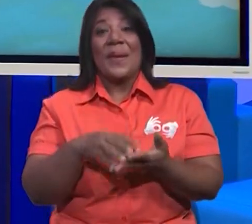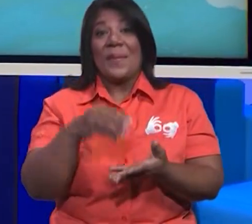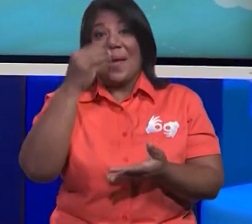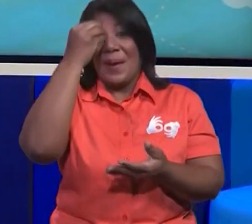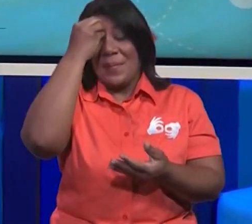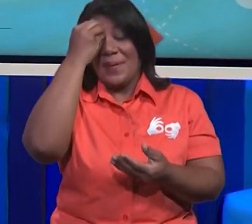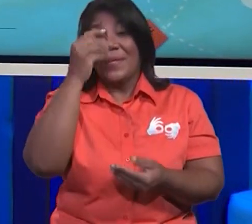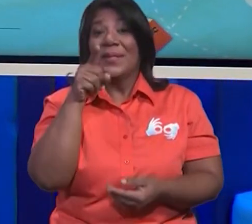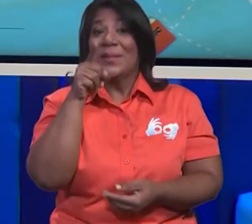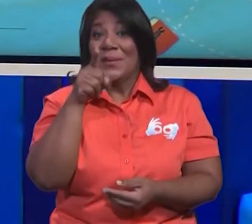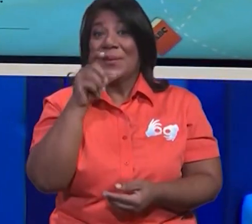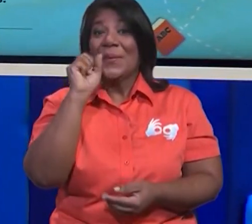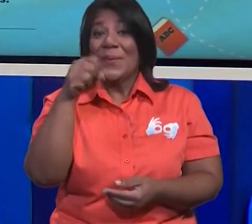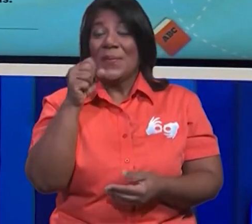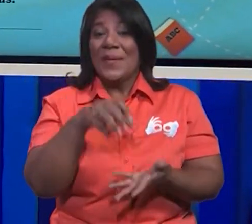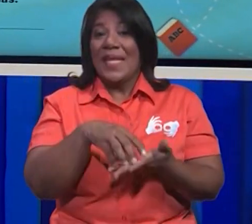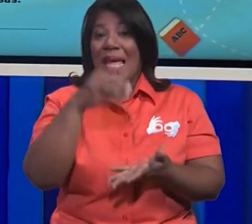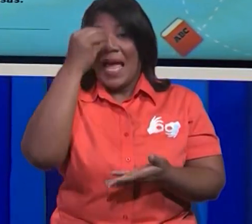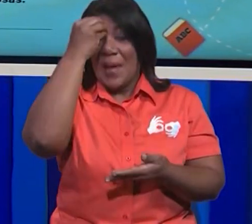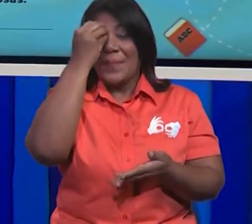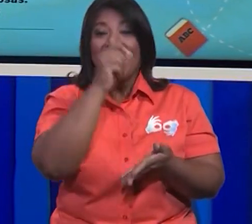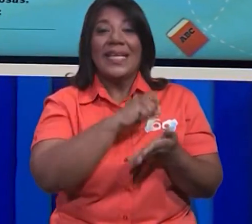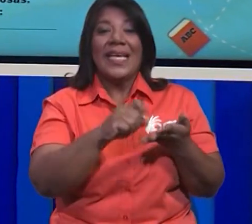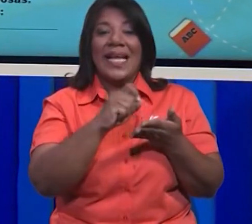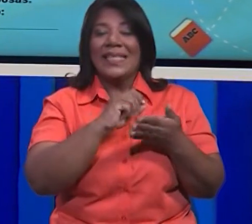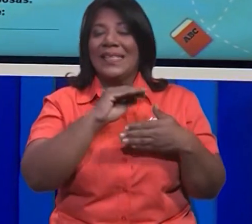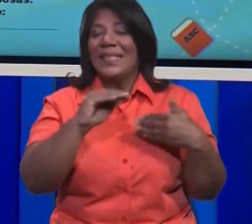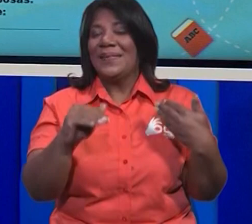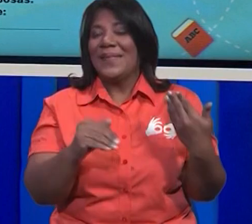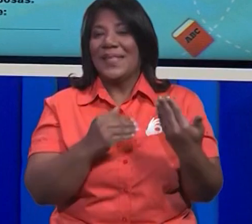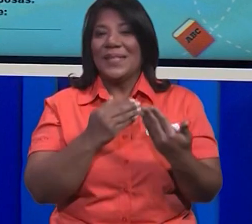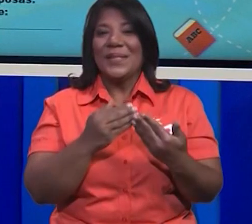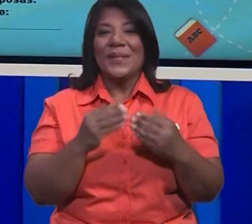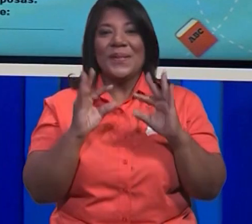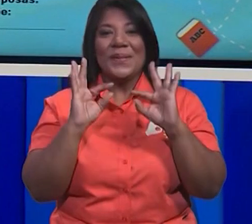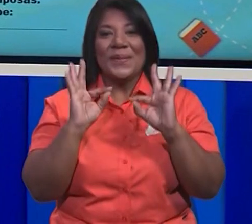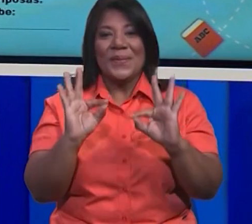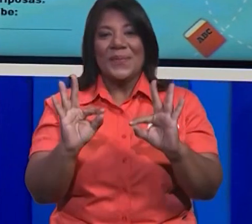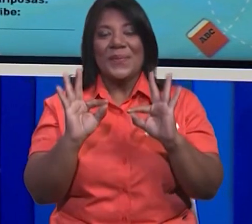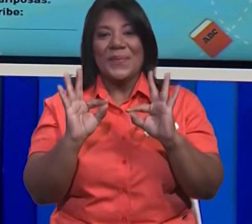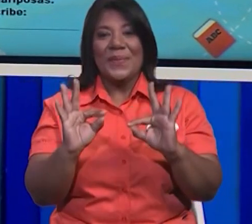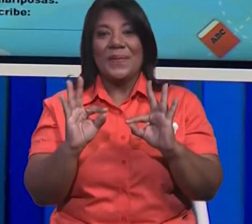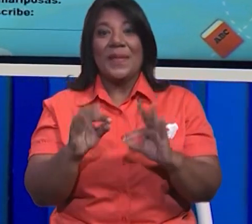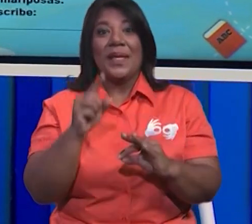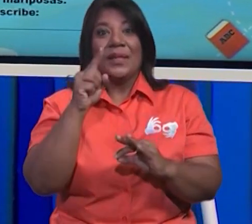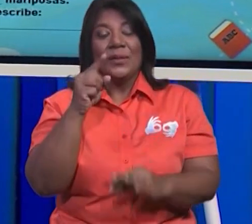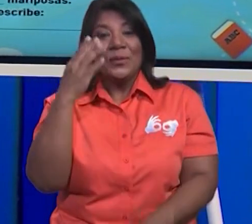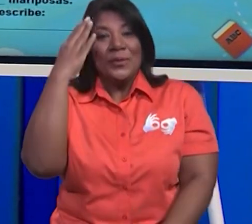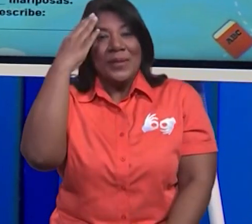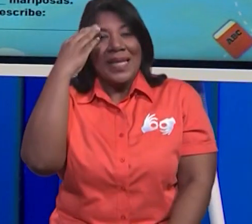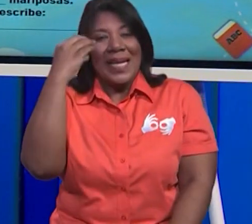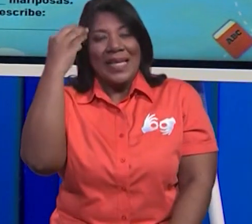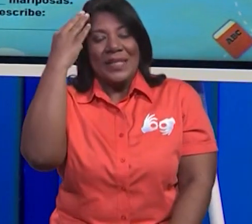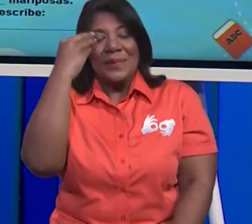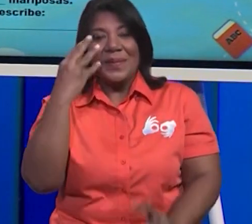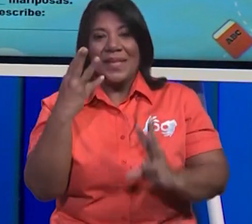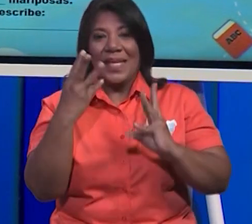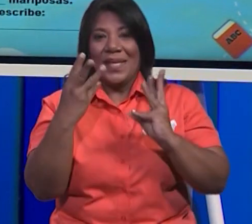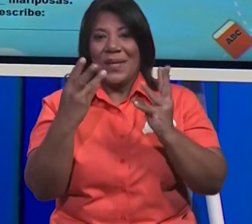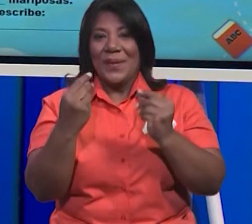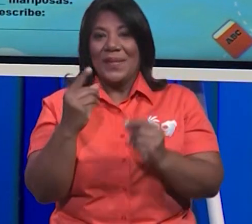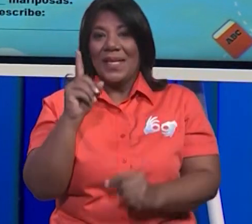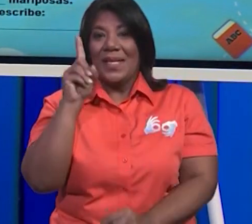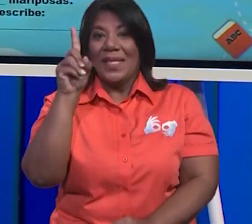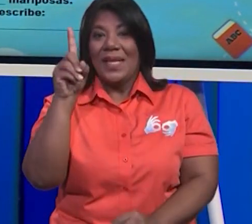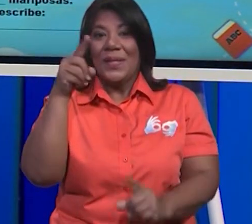Yo sé que los vas a hacer y los vas a aprender a escribir todos muy bien. Y te vas a volver un experto contando del 1